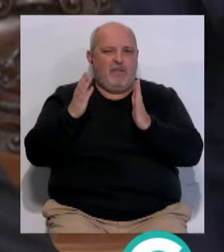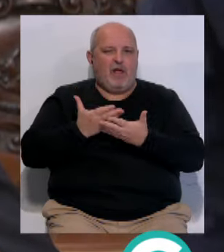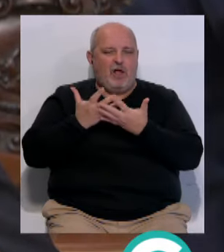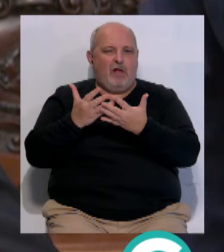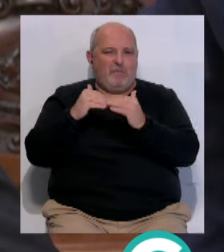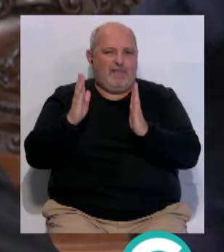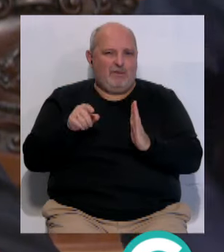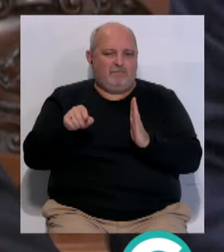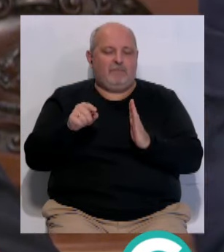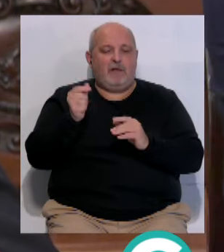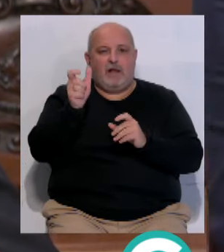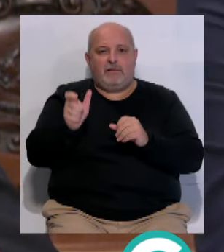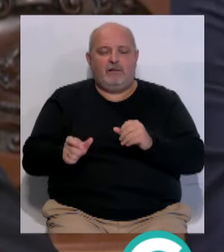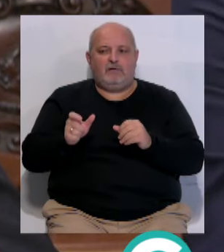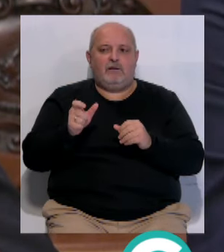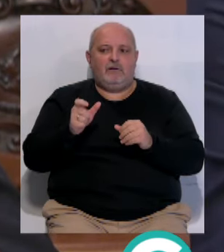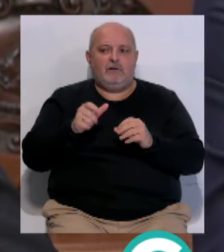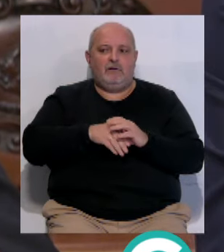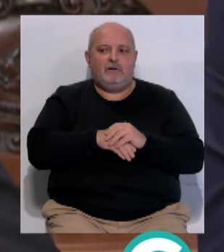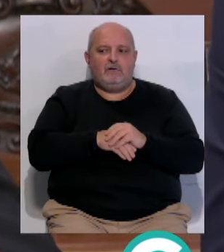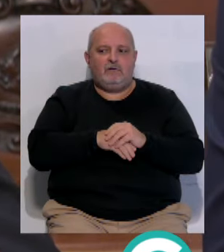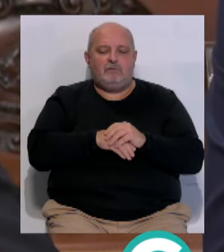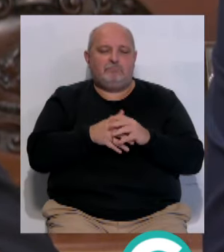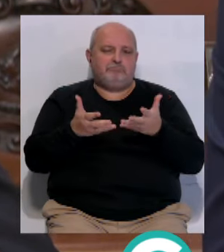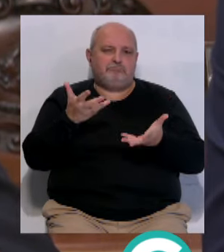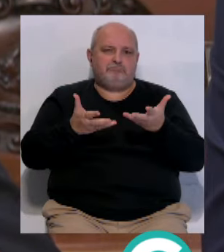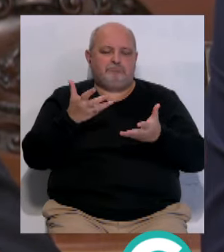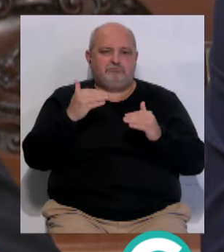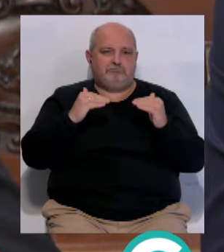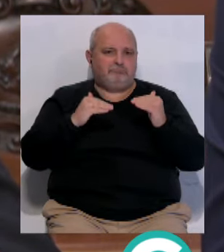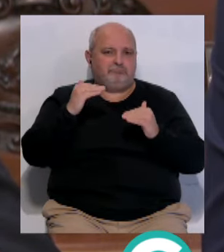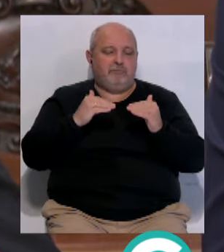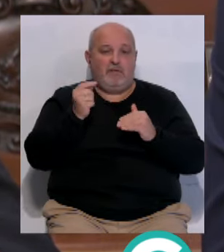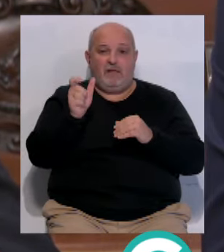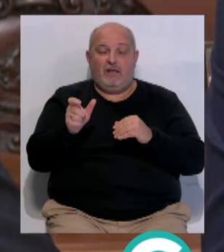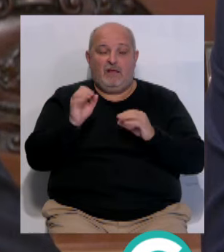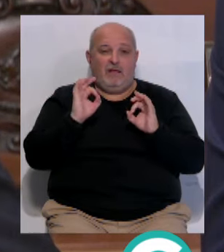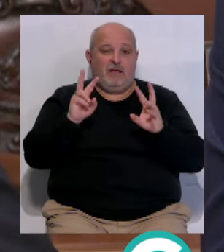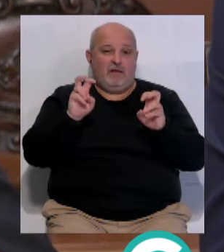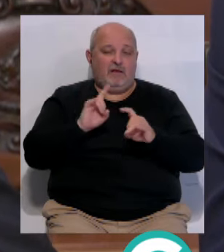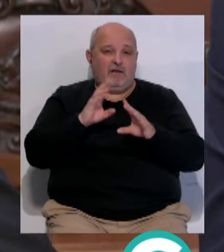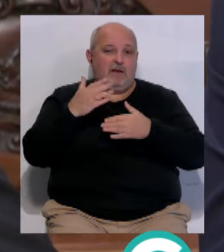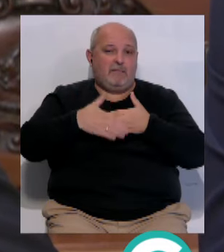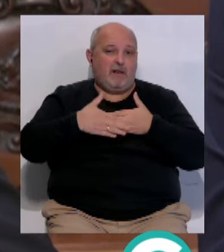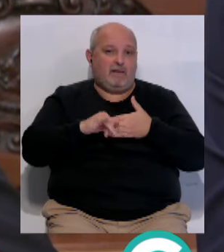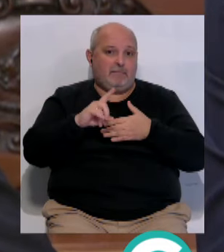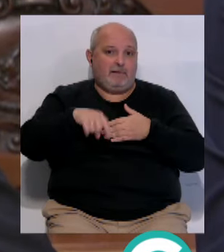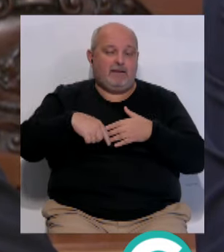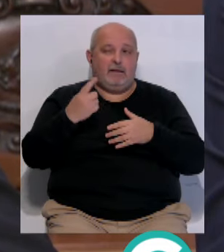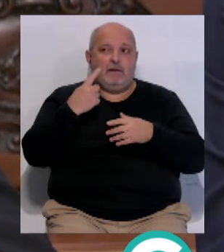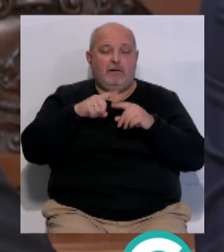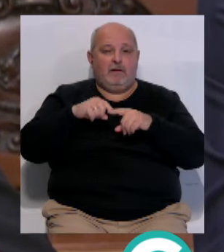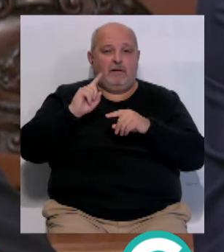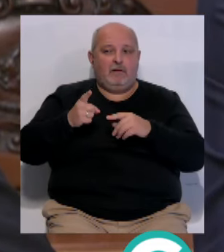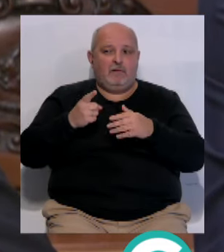sobre esa cantidad... ...pues fluctúa una cosa u otra... ...porque el dinero... ...como saben ustedes... ...es limitado... ...y en función de lo que